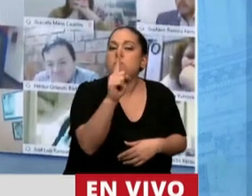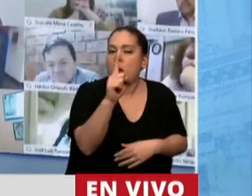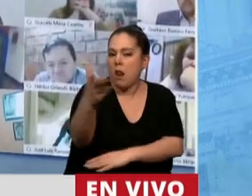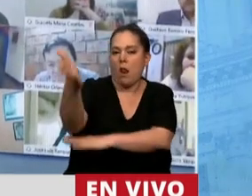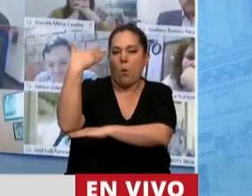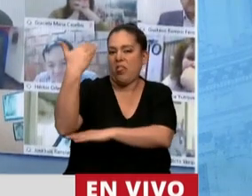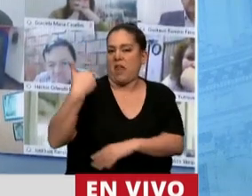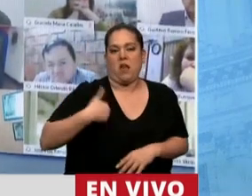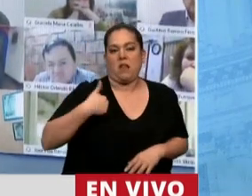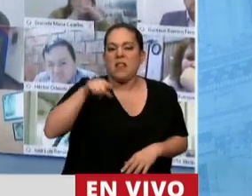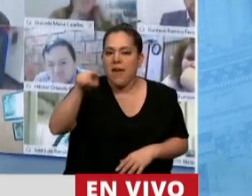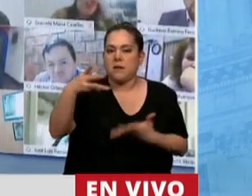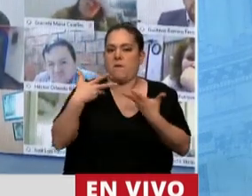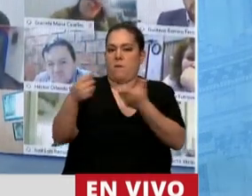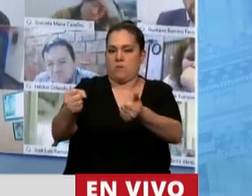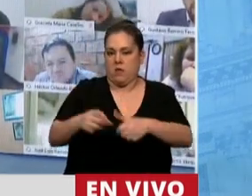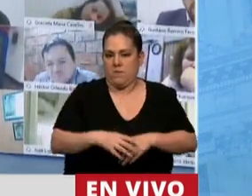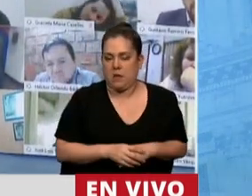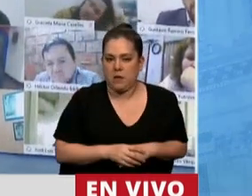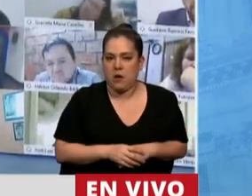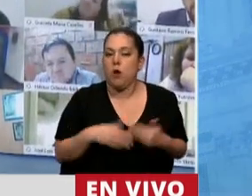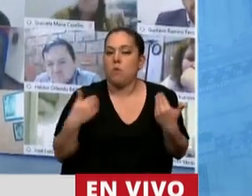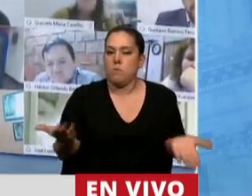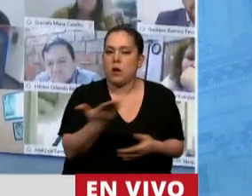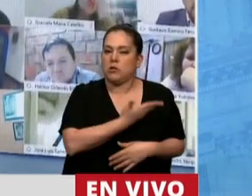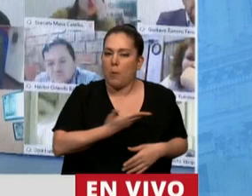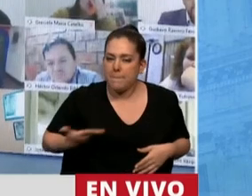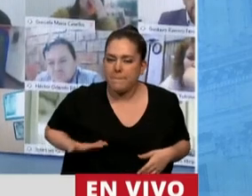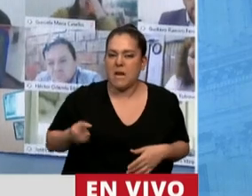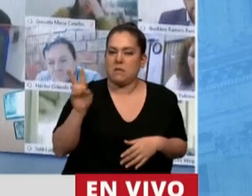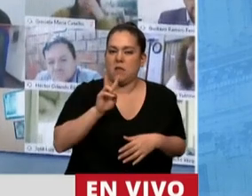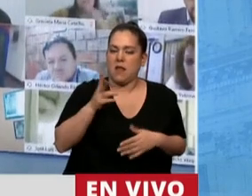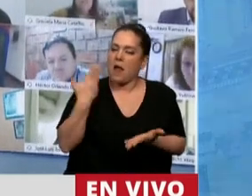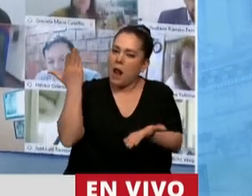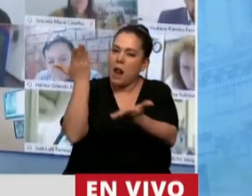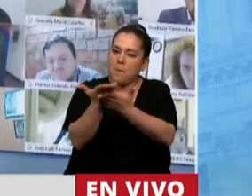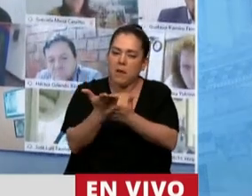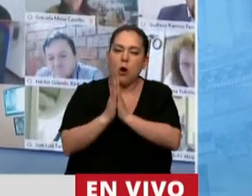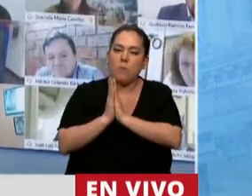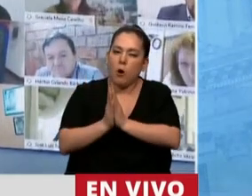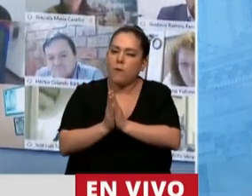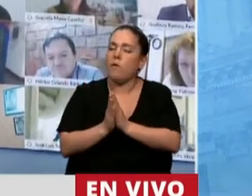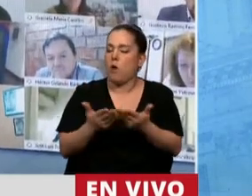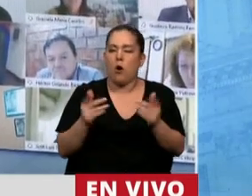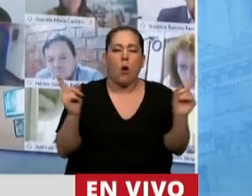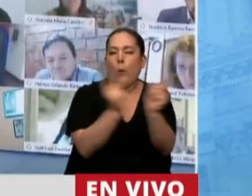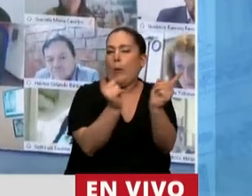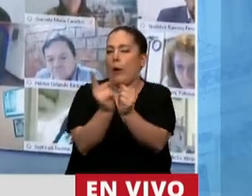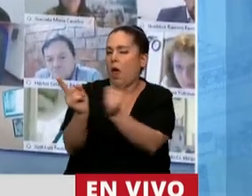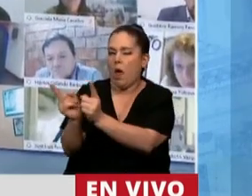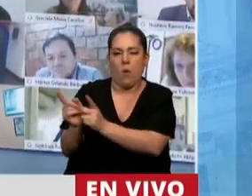vamos a defender. Por eso, Presidenta, le pido que hagamos lo más breve